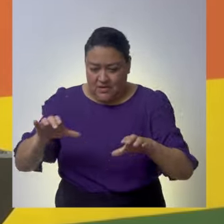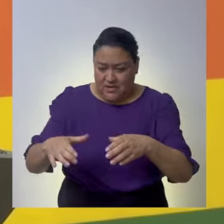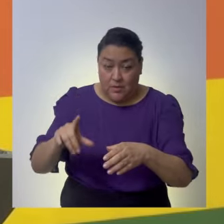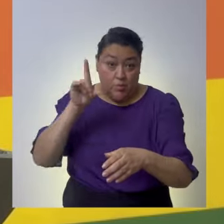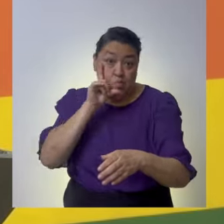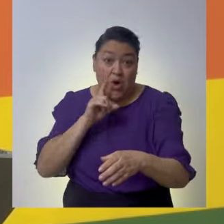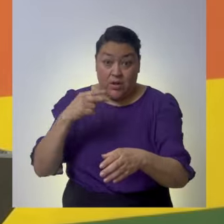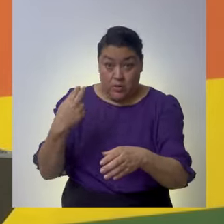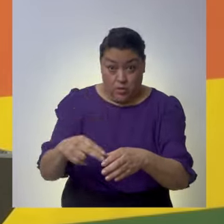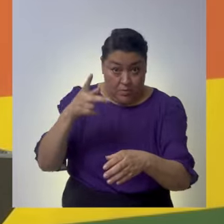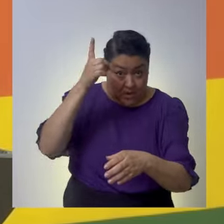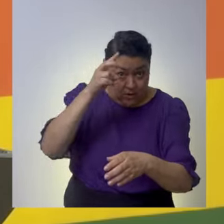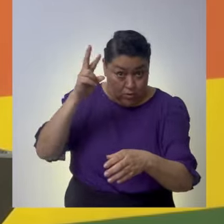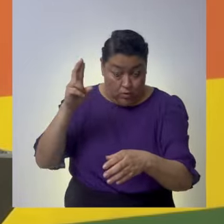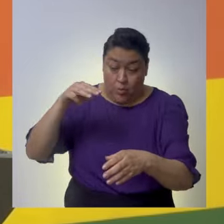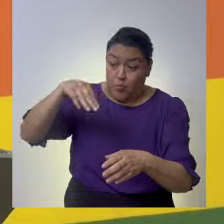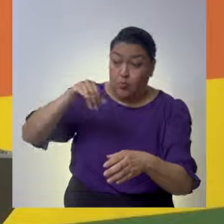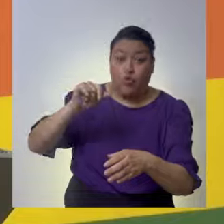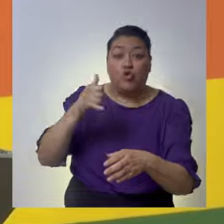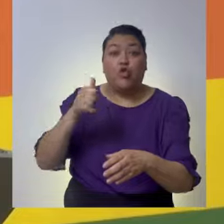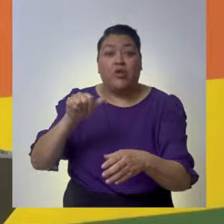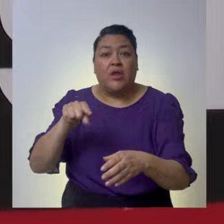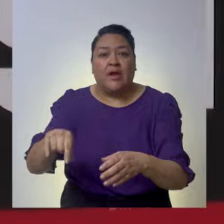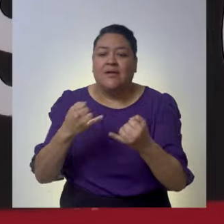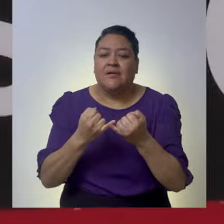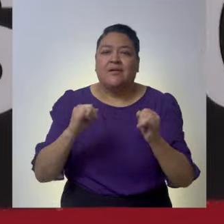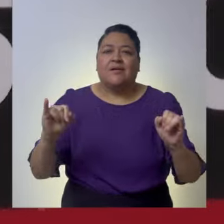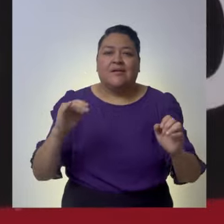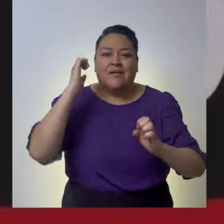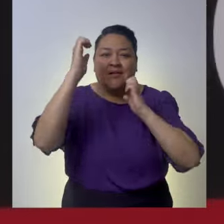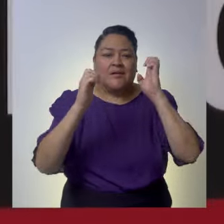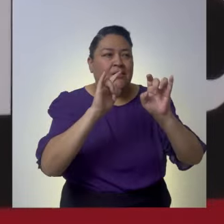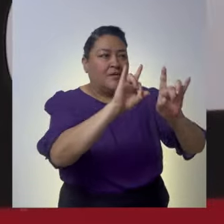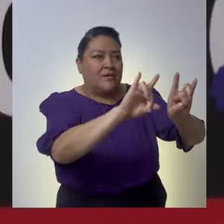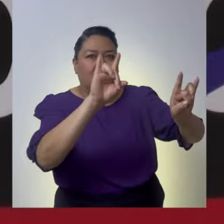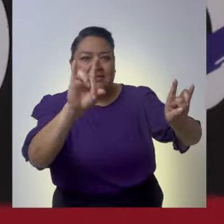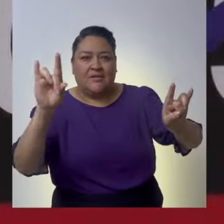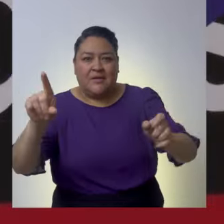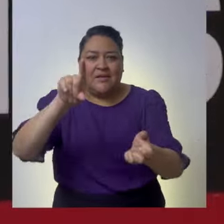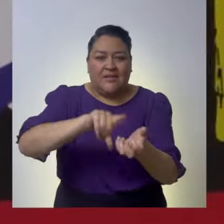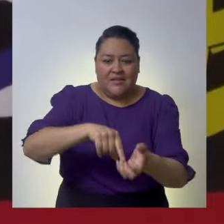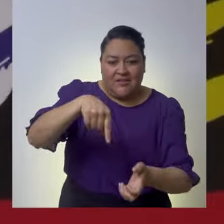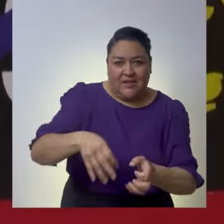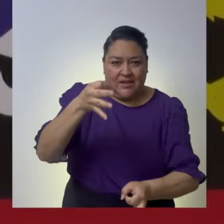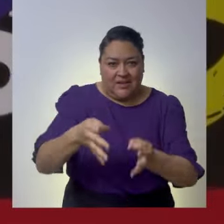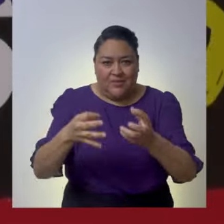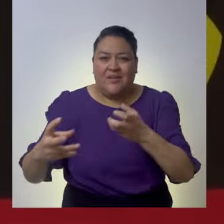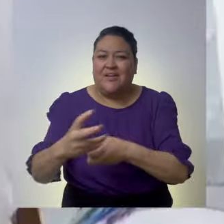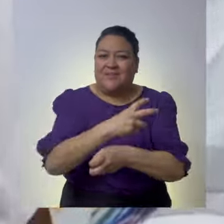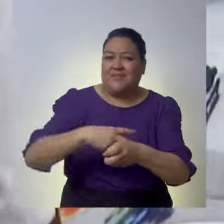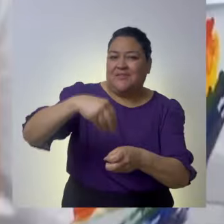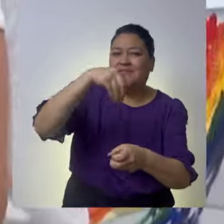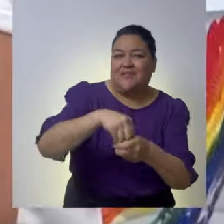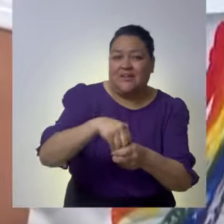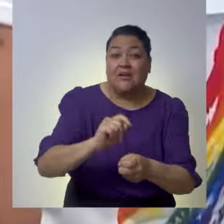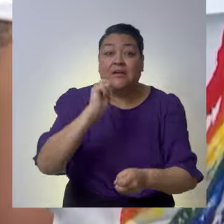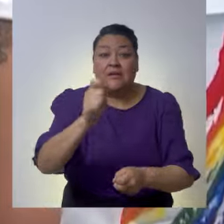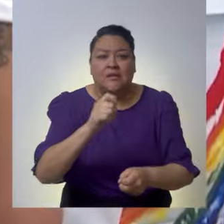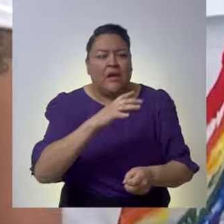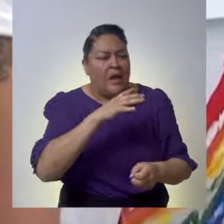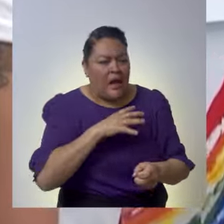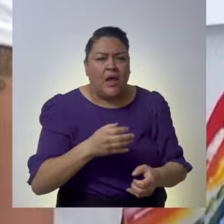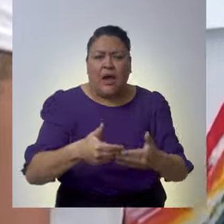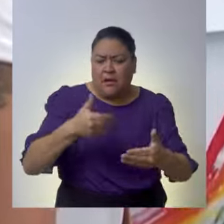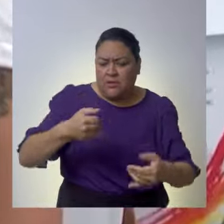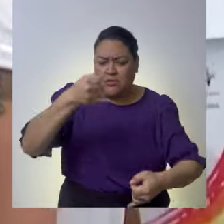Igualdad de Derechos y Paridad de Género, Alejandra Montoya, inauguró la exposición En este Tribunal Cabemos Todes. En esta muestra se